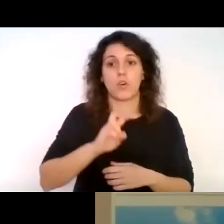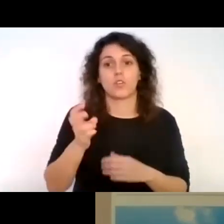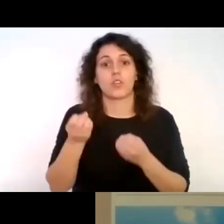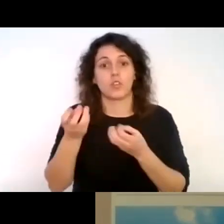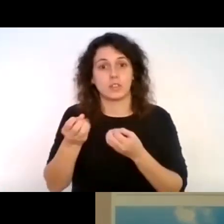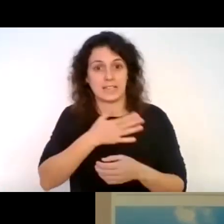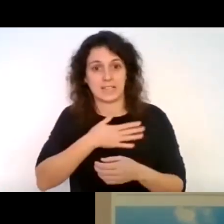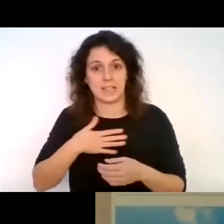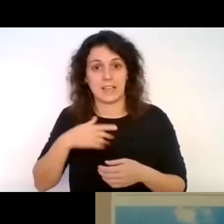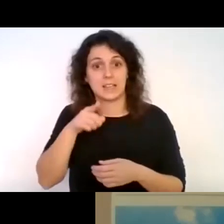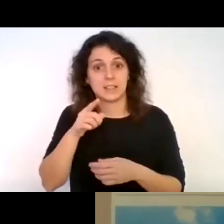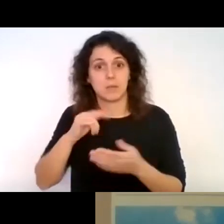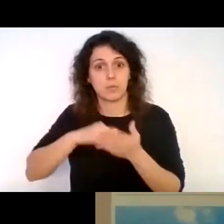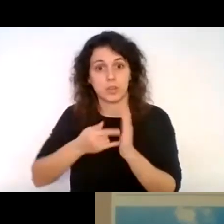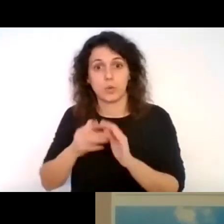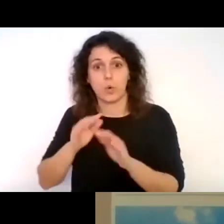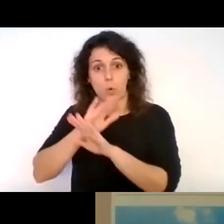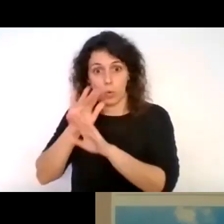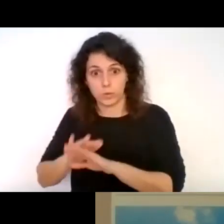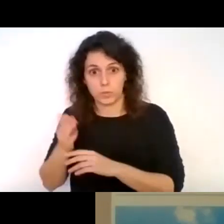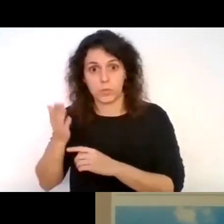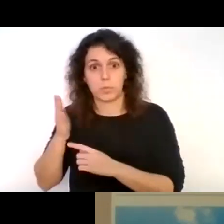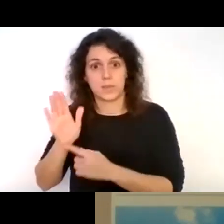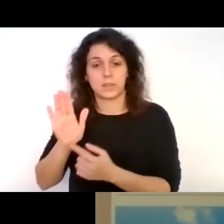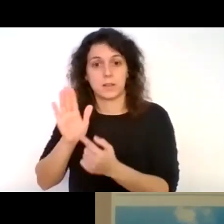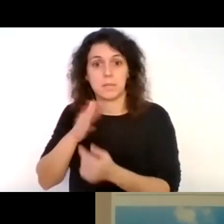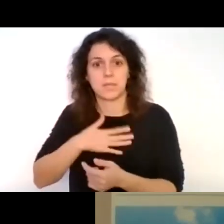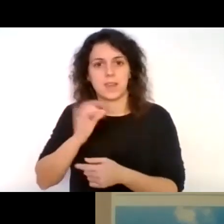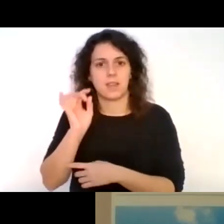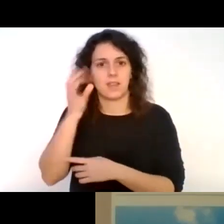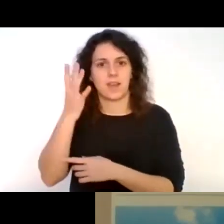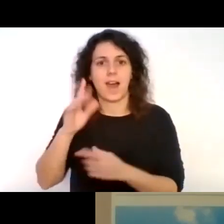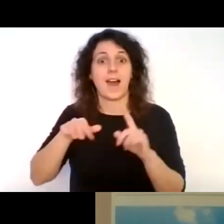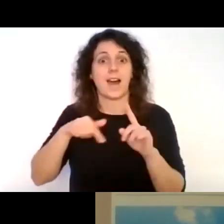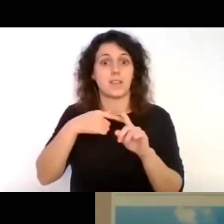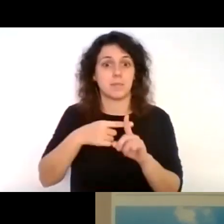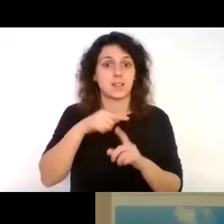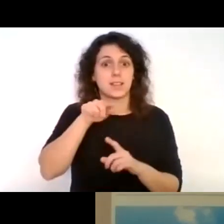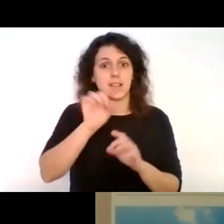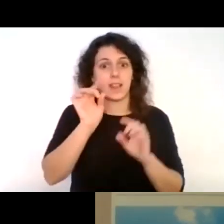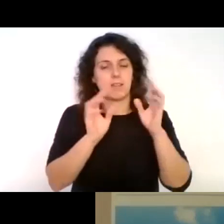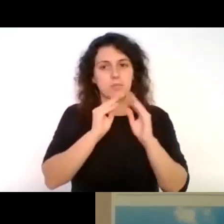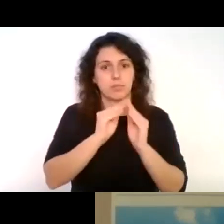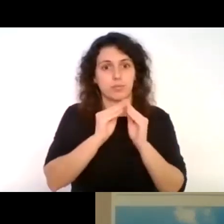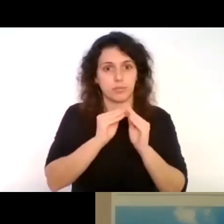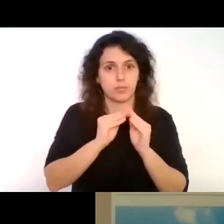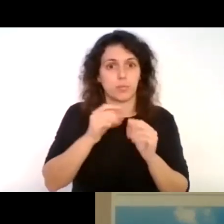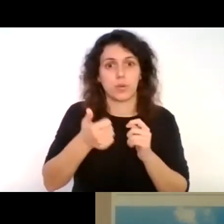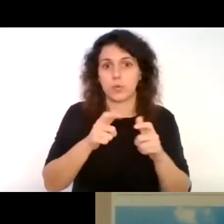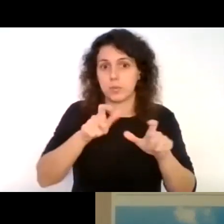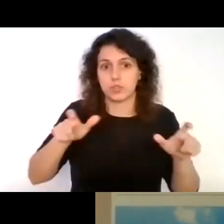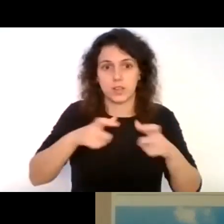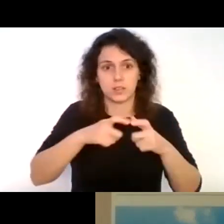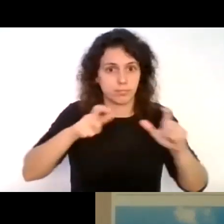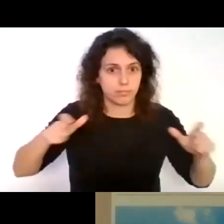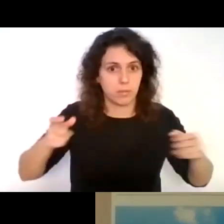que en este último proyecto que postulé, mi idea también es, además de realizar esta actividad y llegar a más personas, es